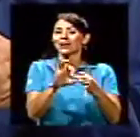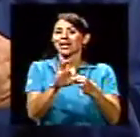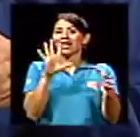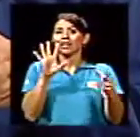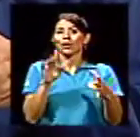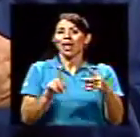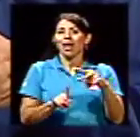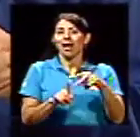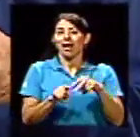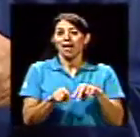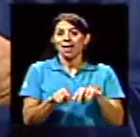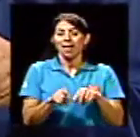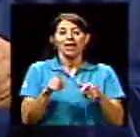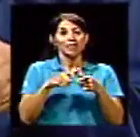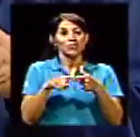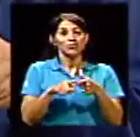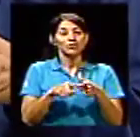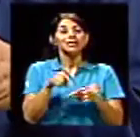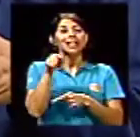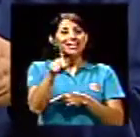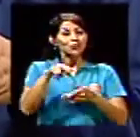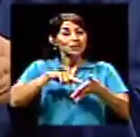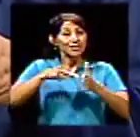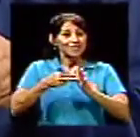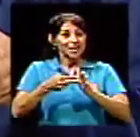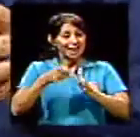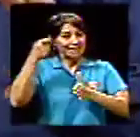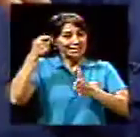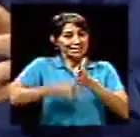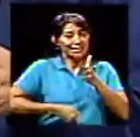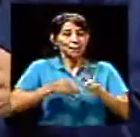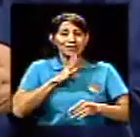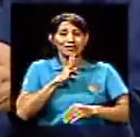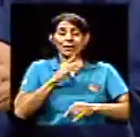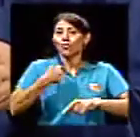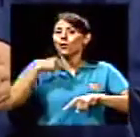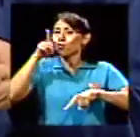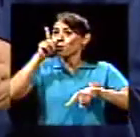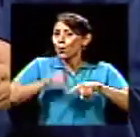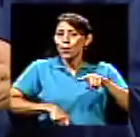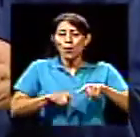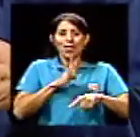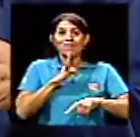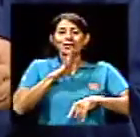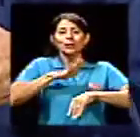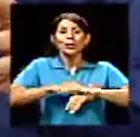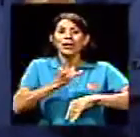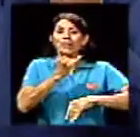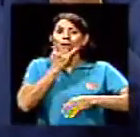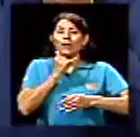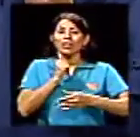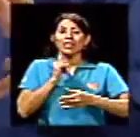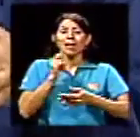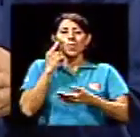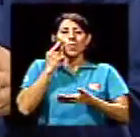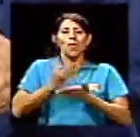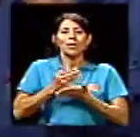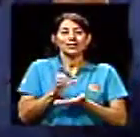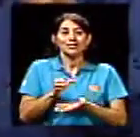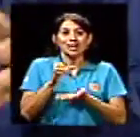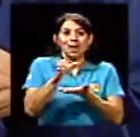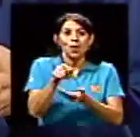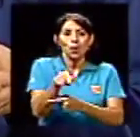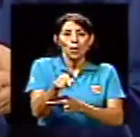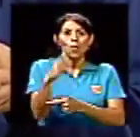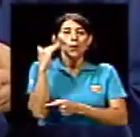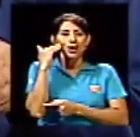teóricamente o estrictamente hablando, uno no podría hablar ni de error de mostreo. Sin embargo, porque